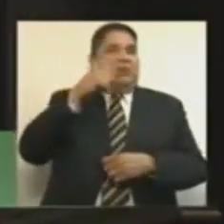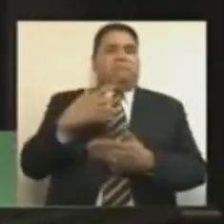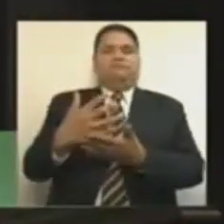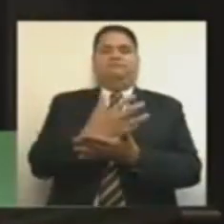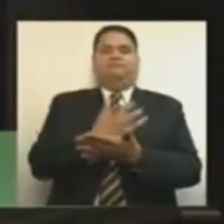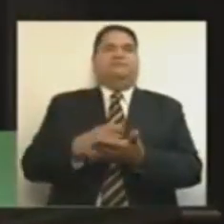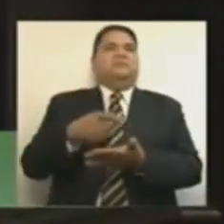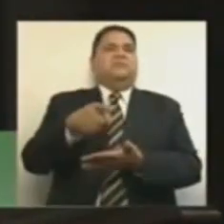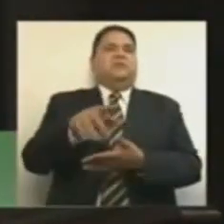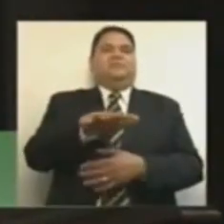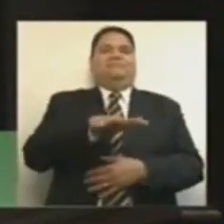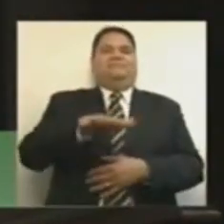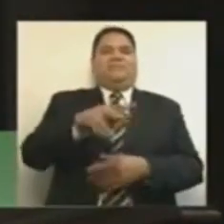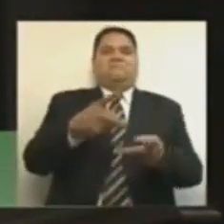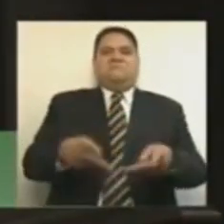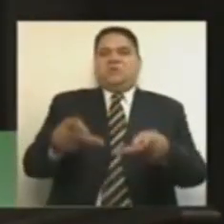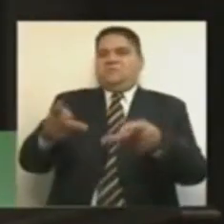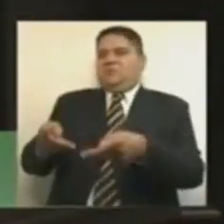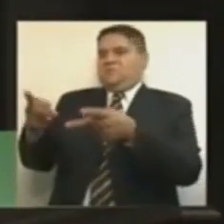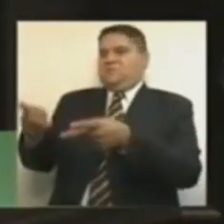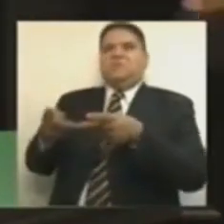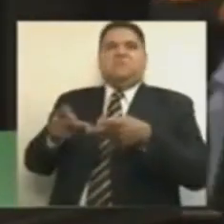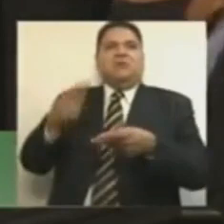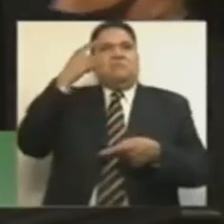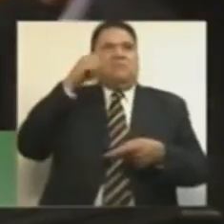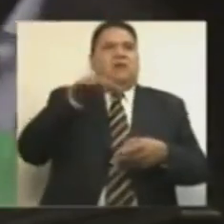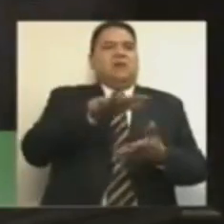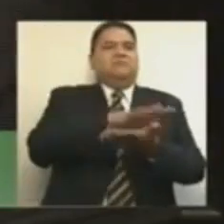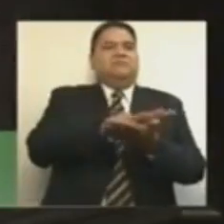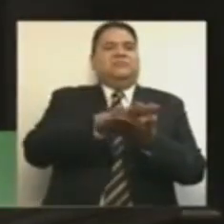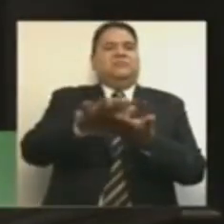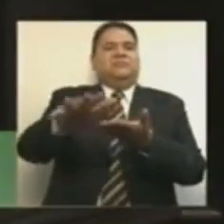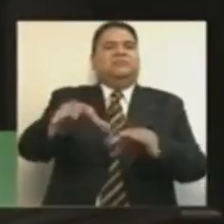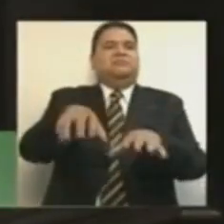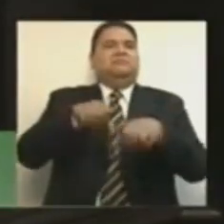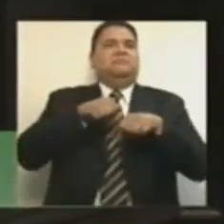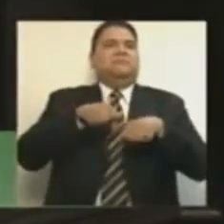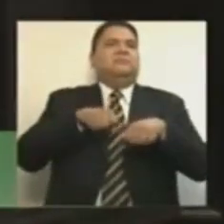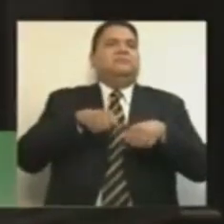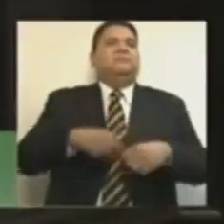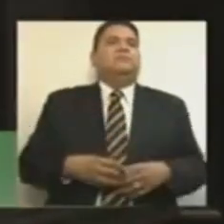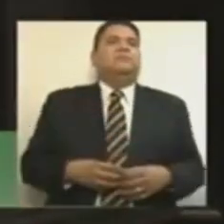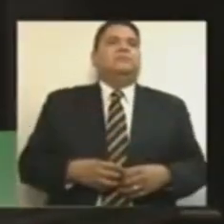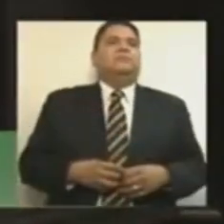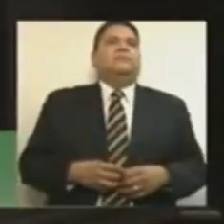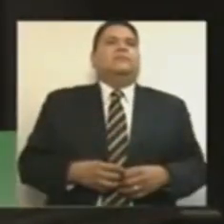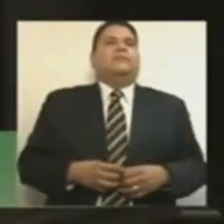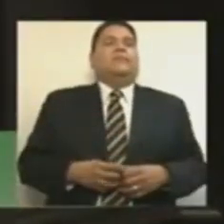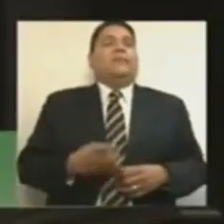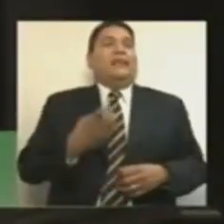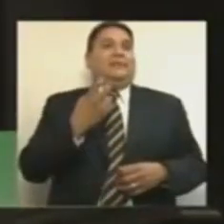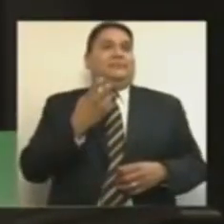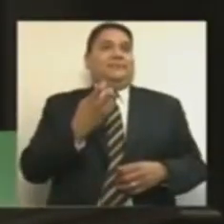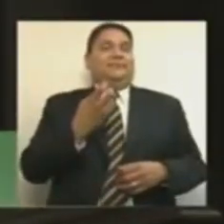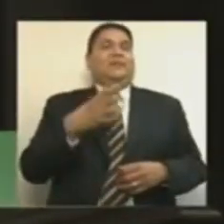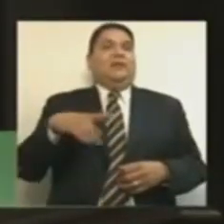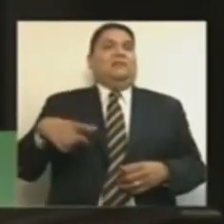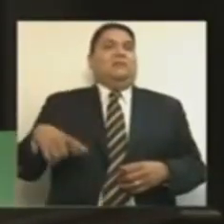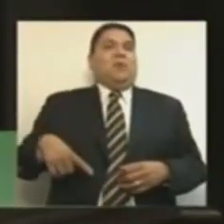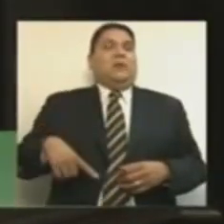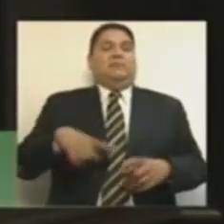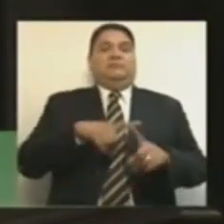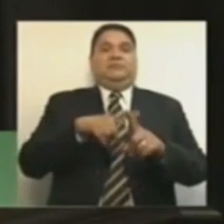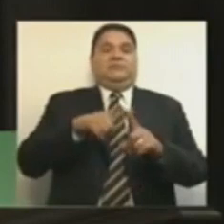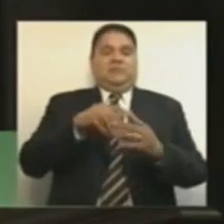quieren vender esos terrenos a particulares a un módico precio. No en vano hay declaraciones gubernamentales